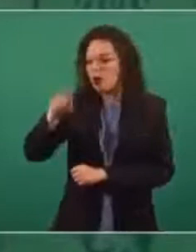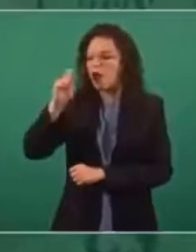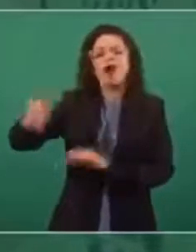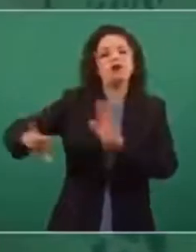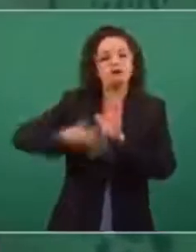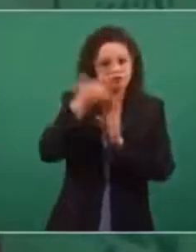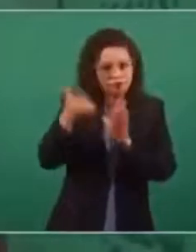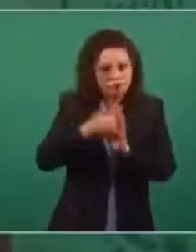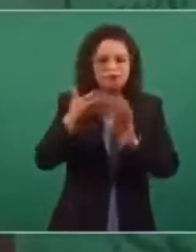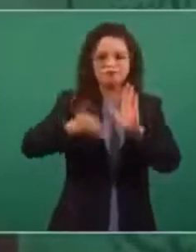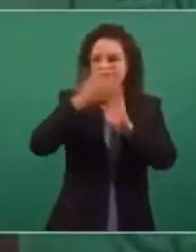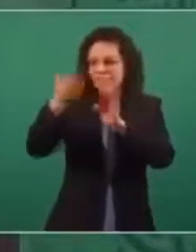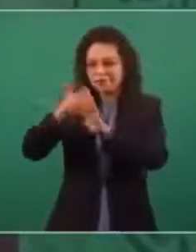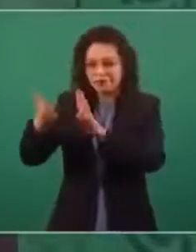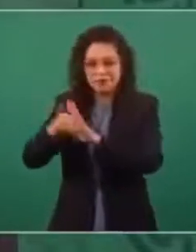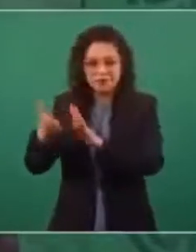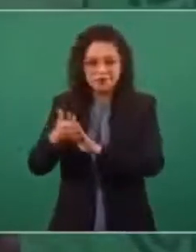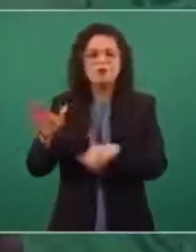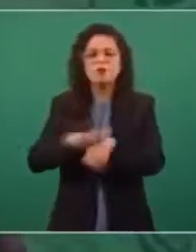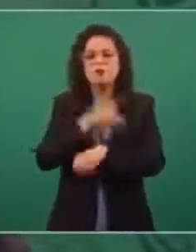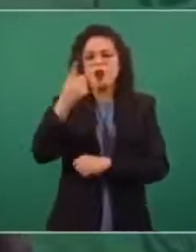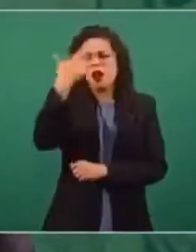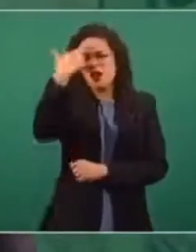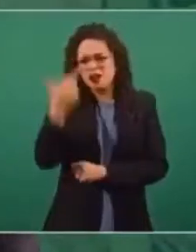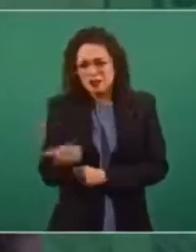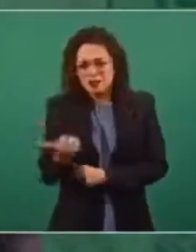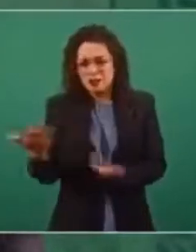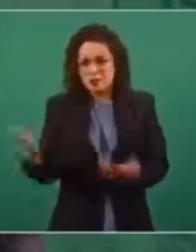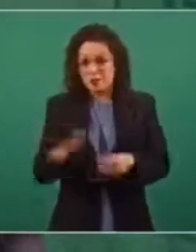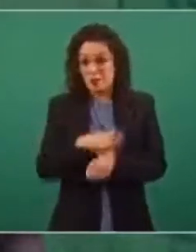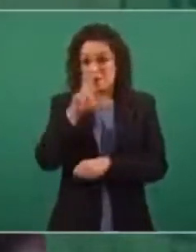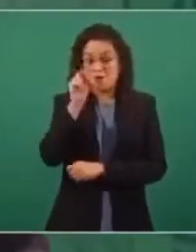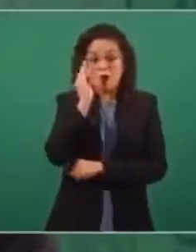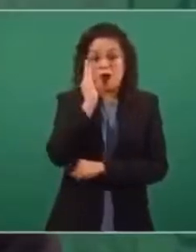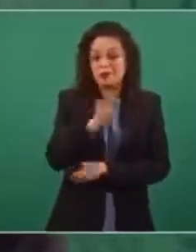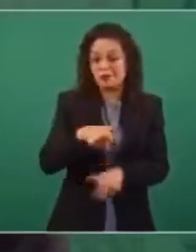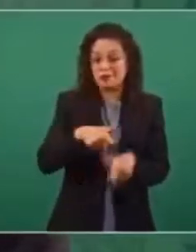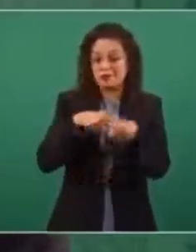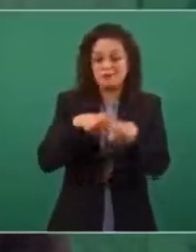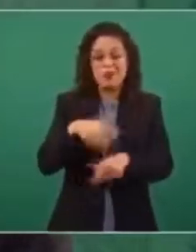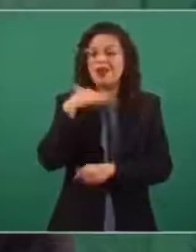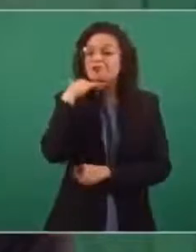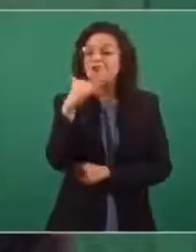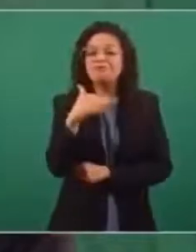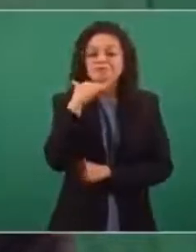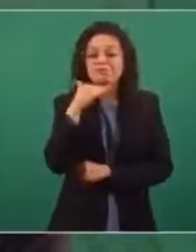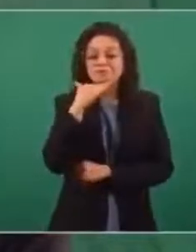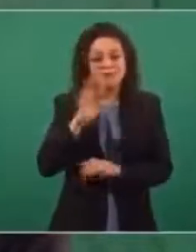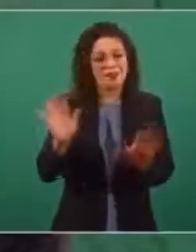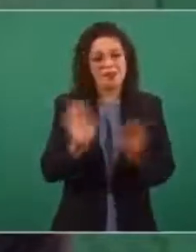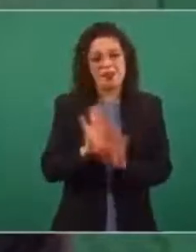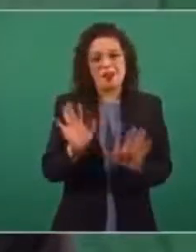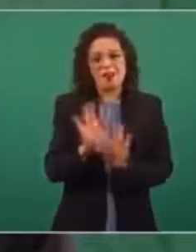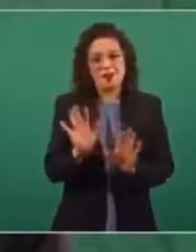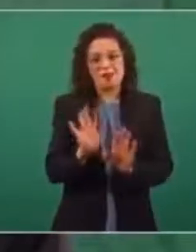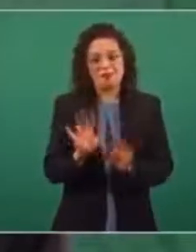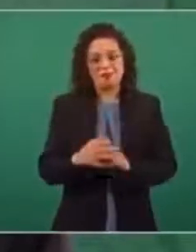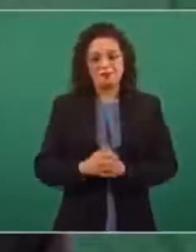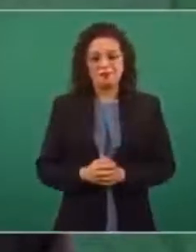No se permite la corrupción, nos hemos ahorrado